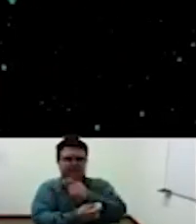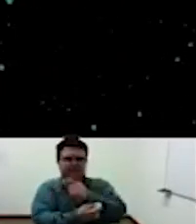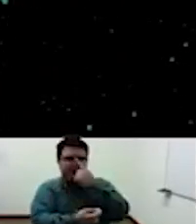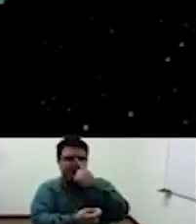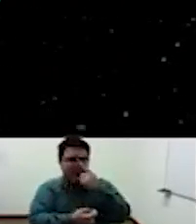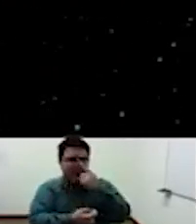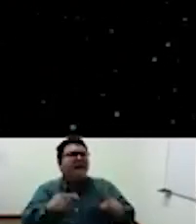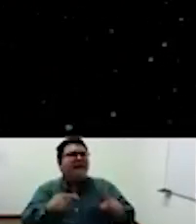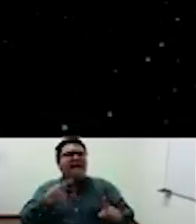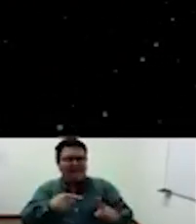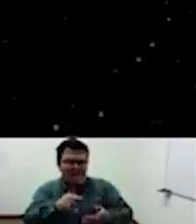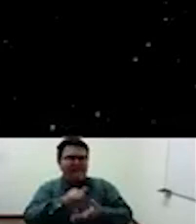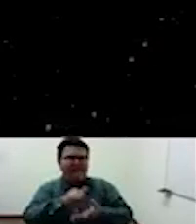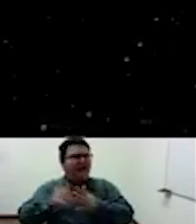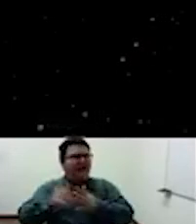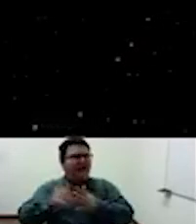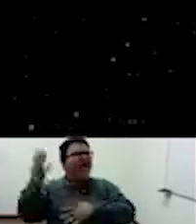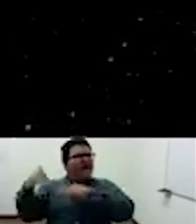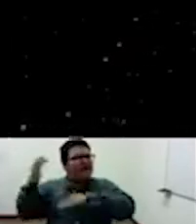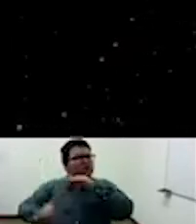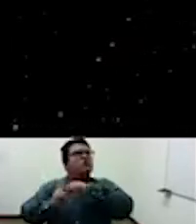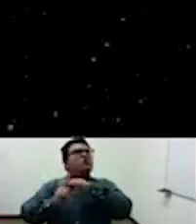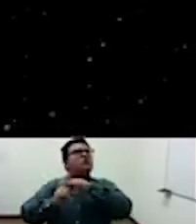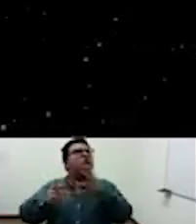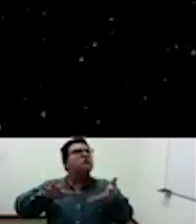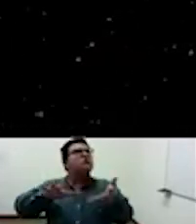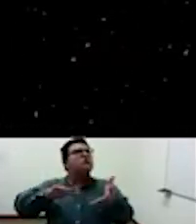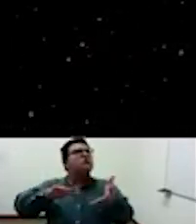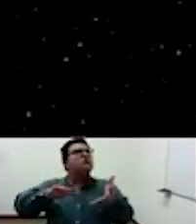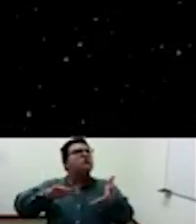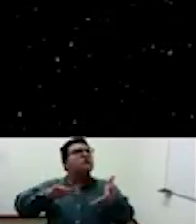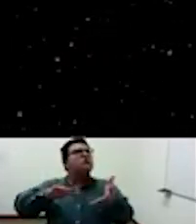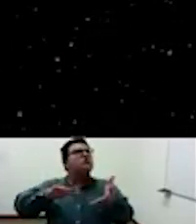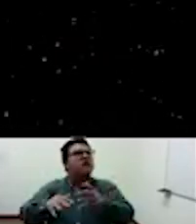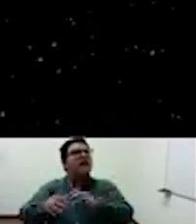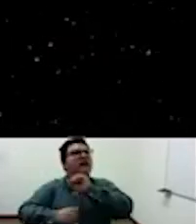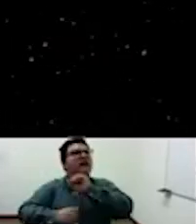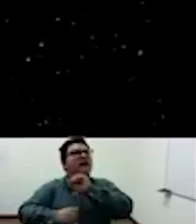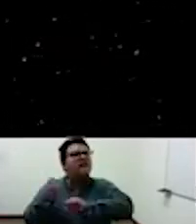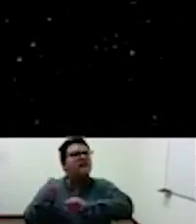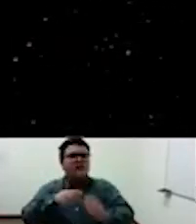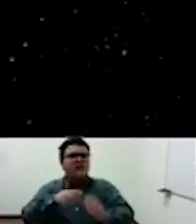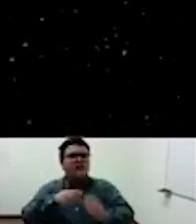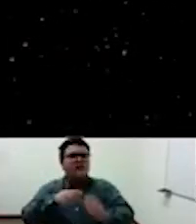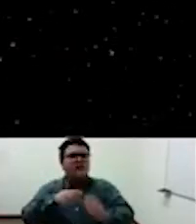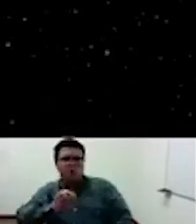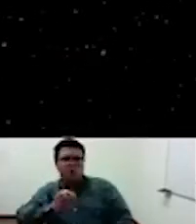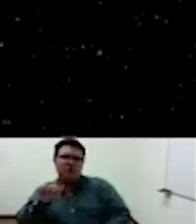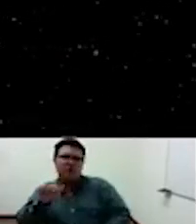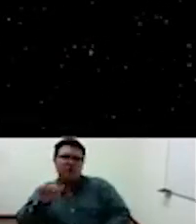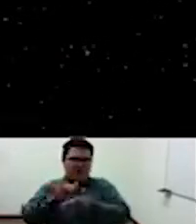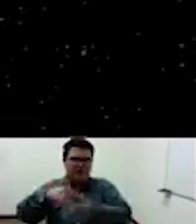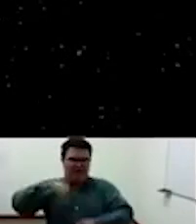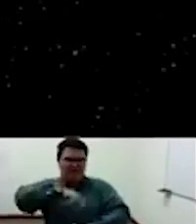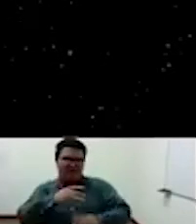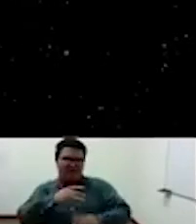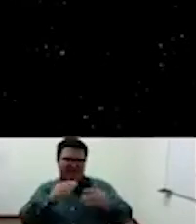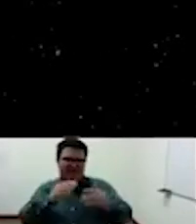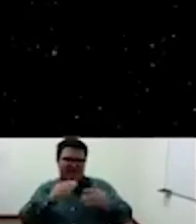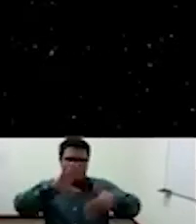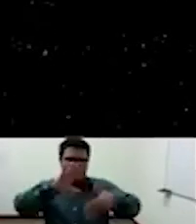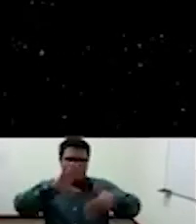o que inició más bien por allá en 1492 entonces la posmodernidad tenía ese objetivo